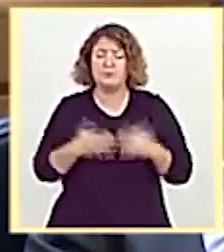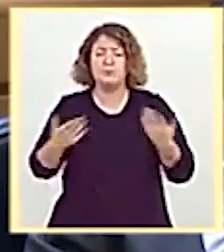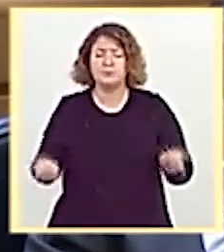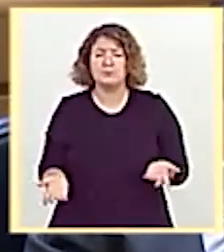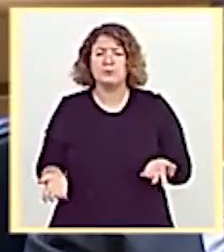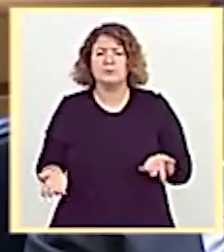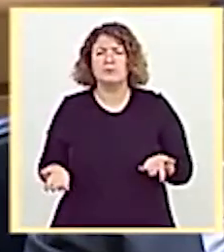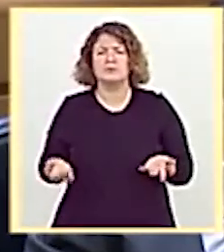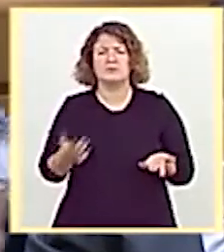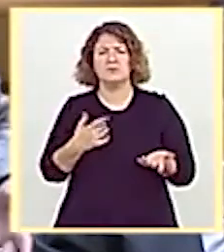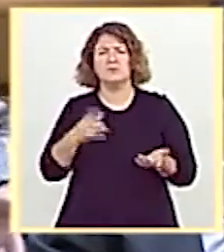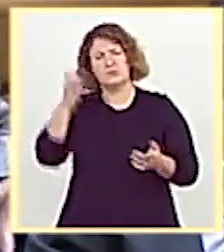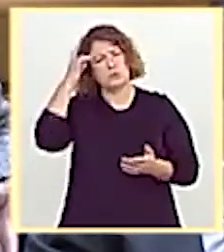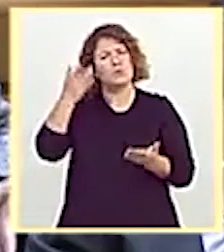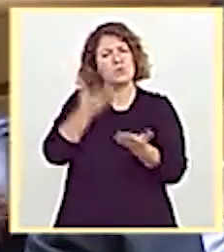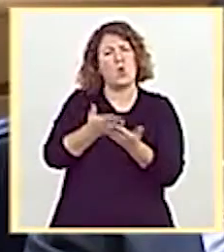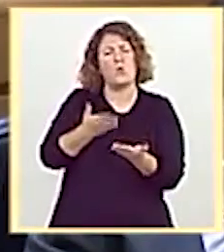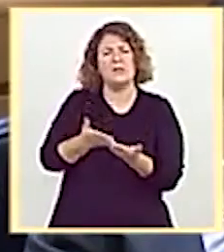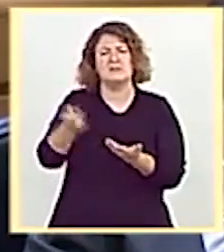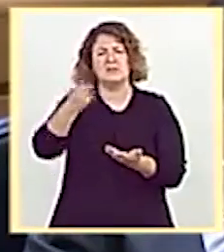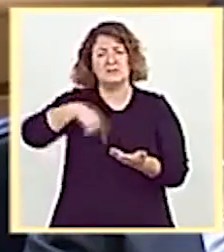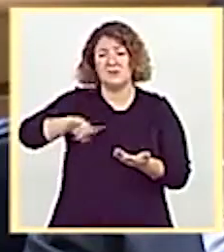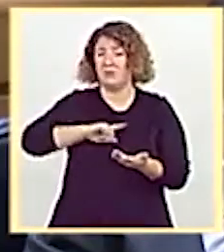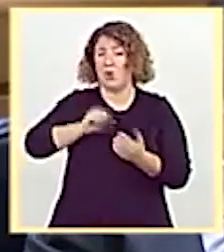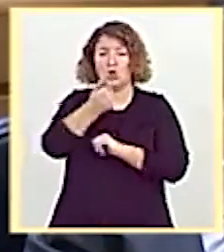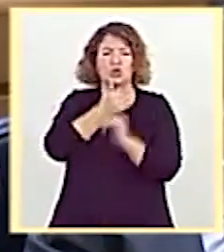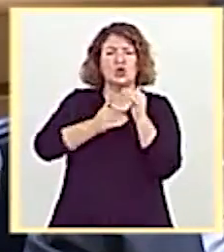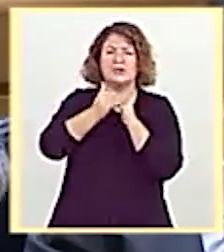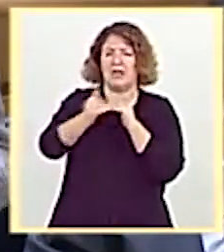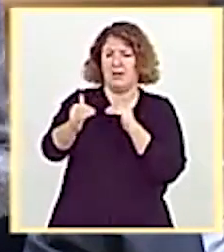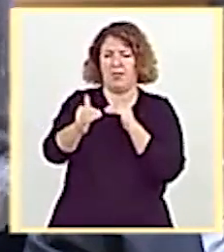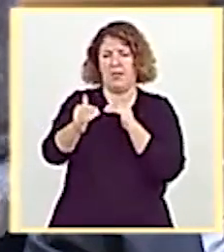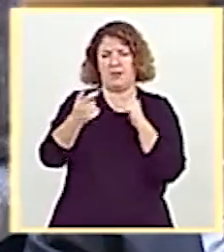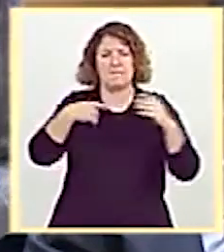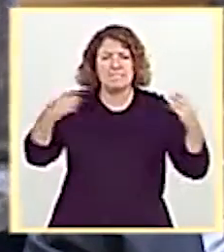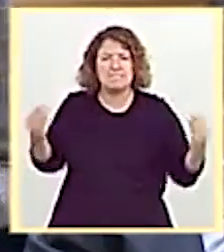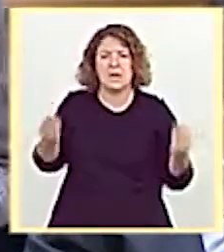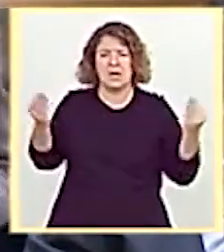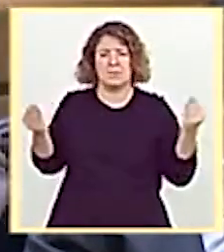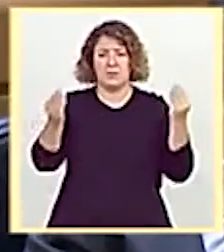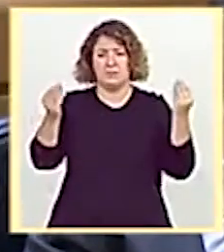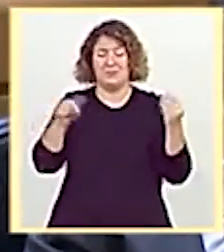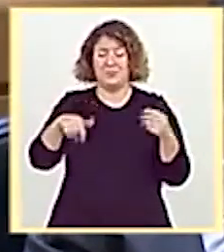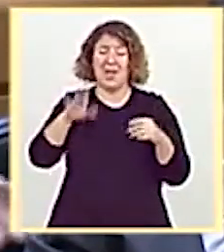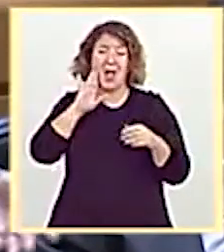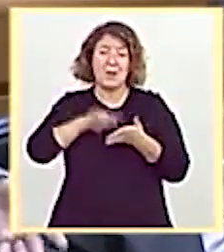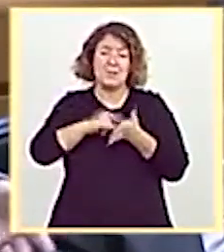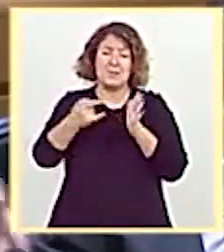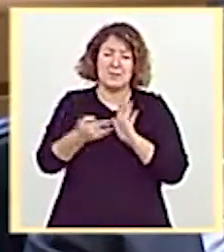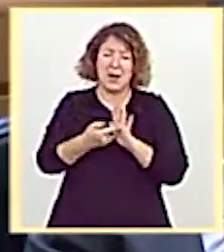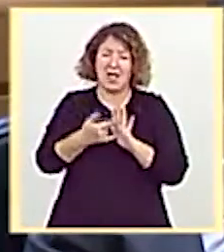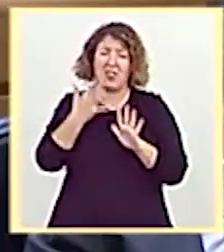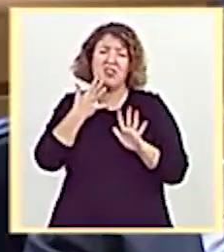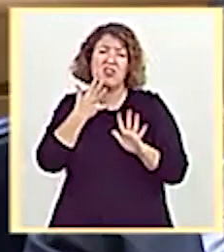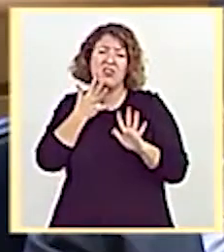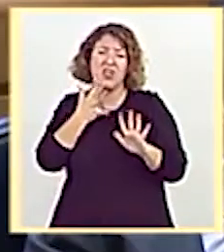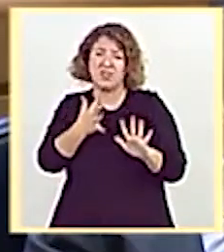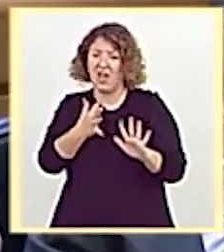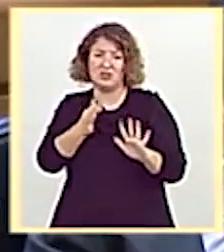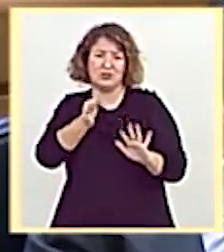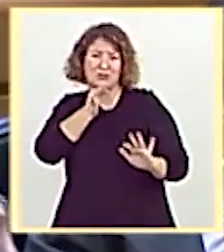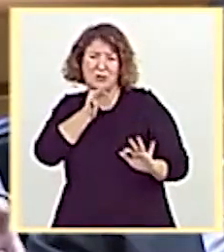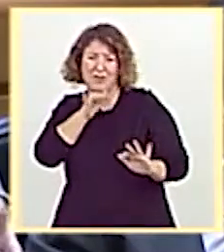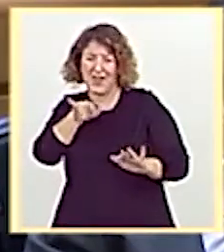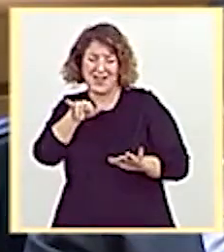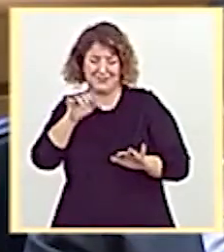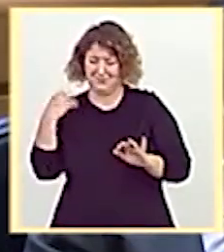reforzar un eje tan importante como es la sostenibilidad. Fíjese, estos planes llevaban diez años sin convocarse,